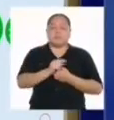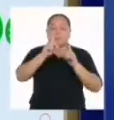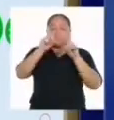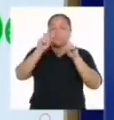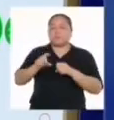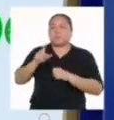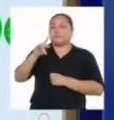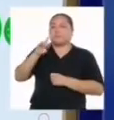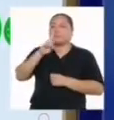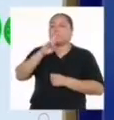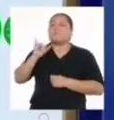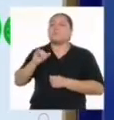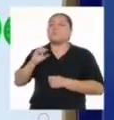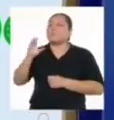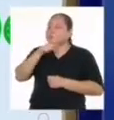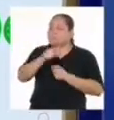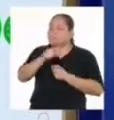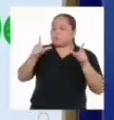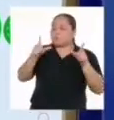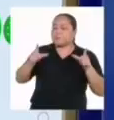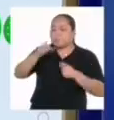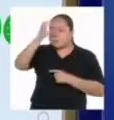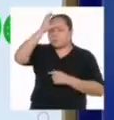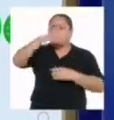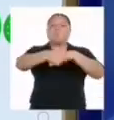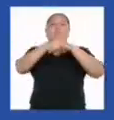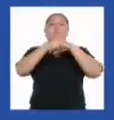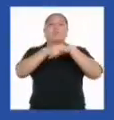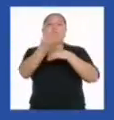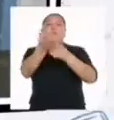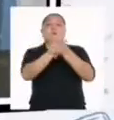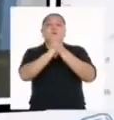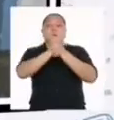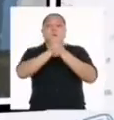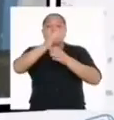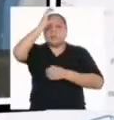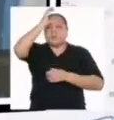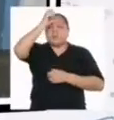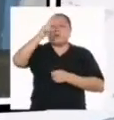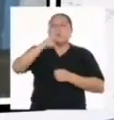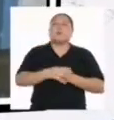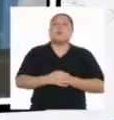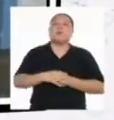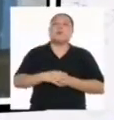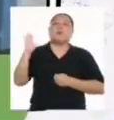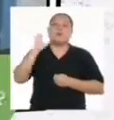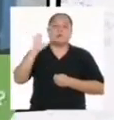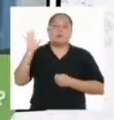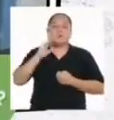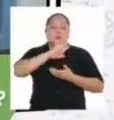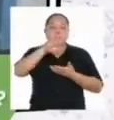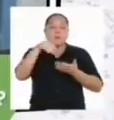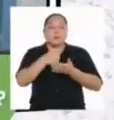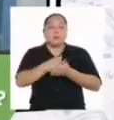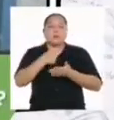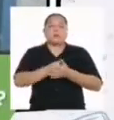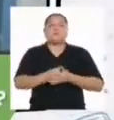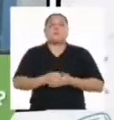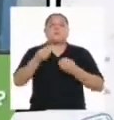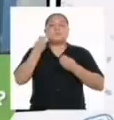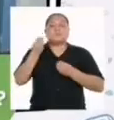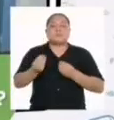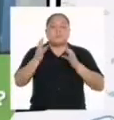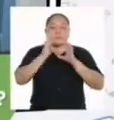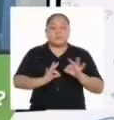ciudad de Cusco. Saludos para todas las amigas y amigos en Cusco. Hola a todos. ¿Por qué es